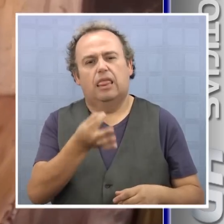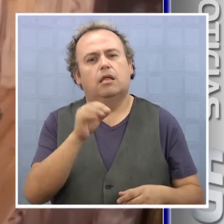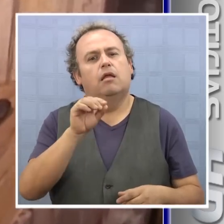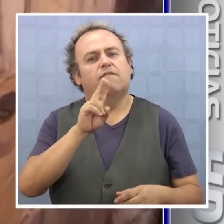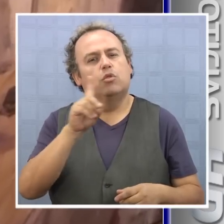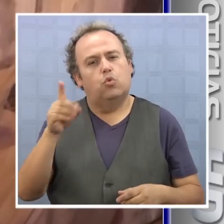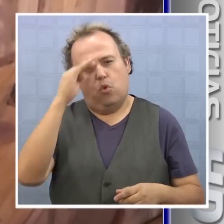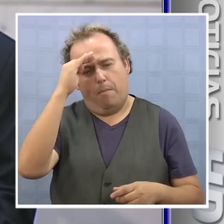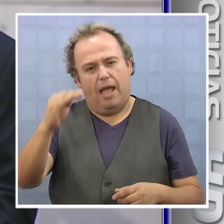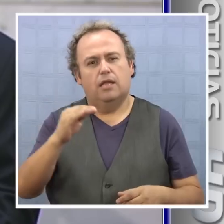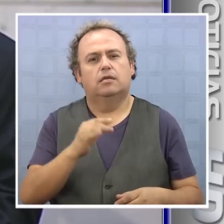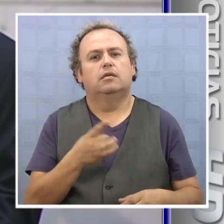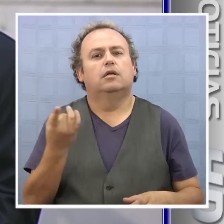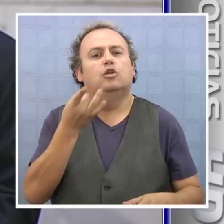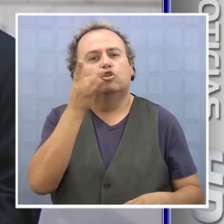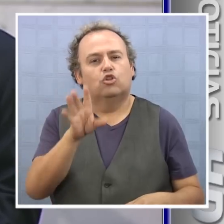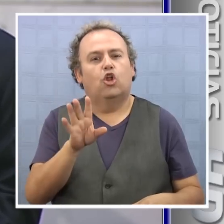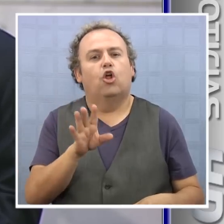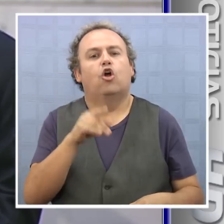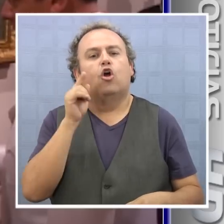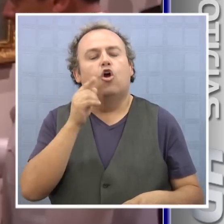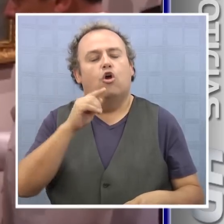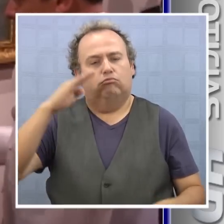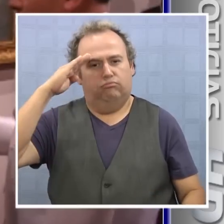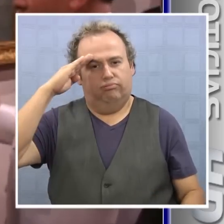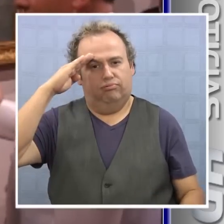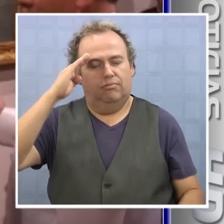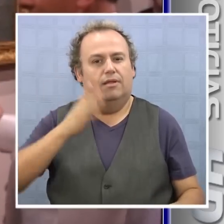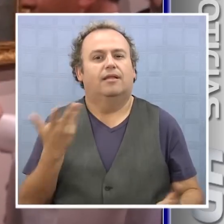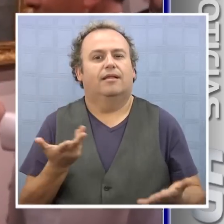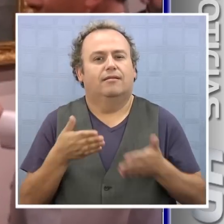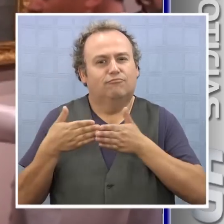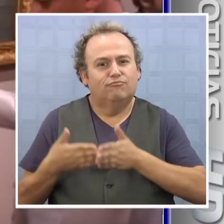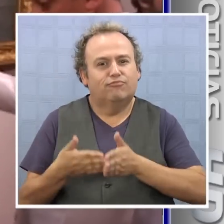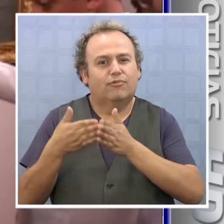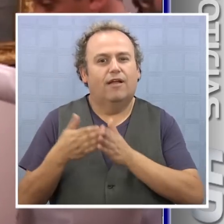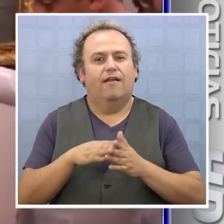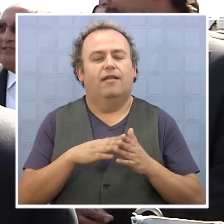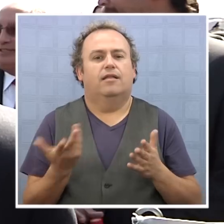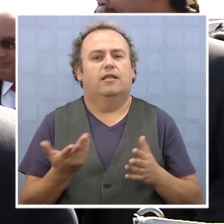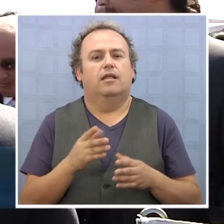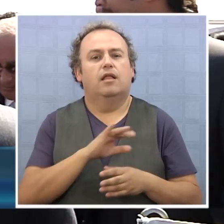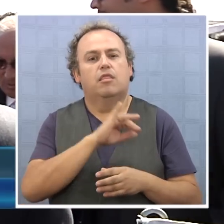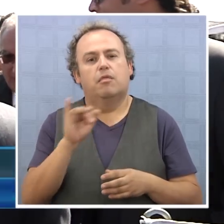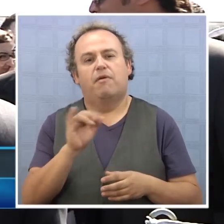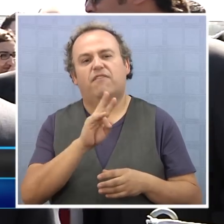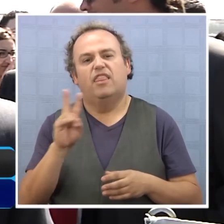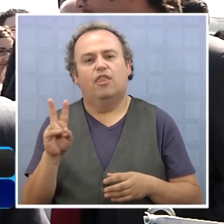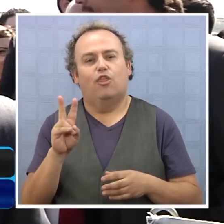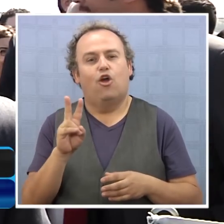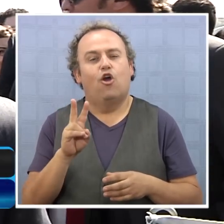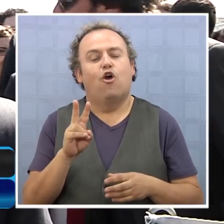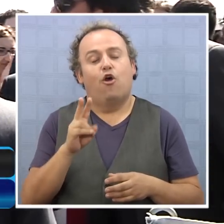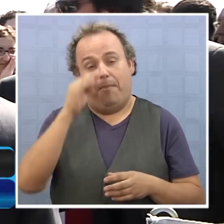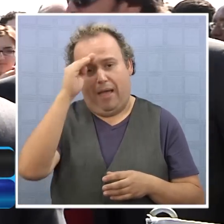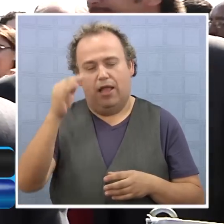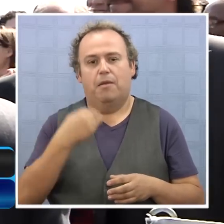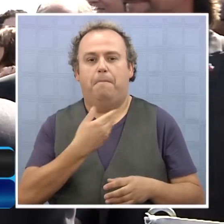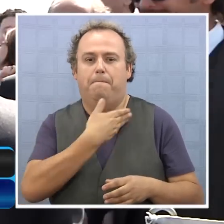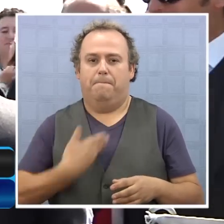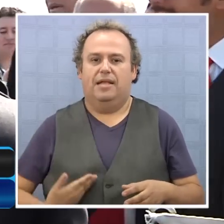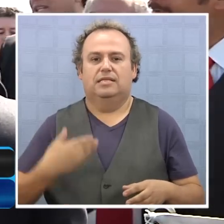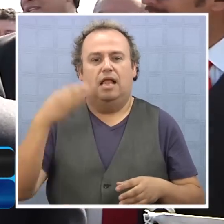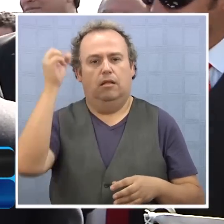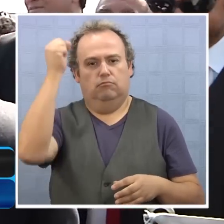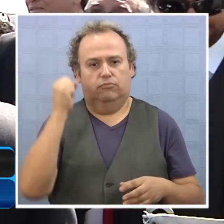que los 21 de mayo solo se hable del combate naval. A partir del día 22 me voy a referir al discurso del presidente de la República